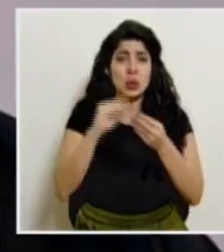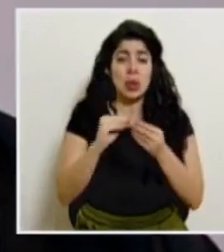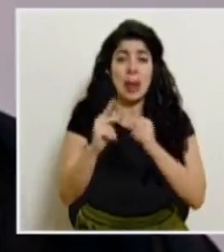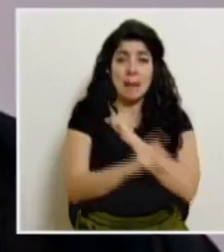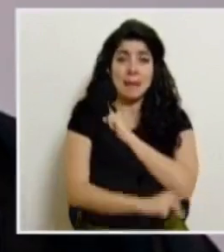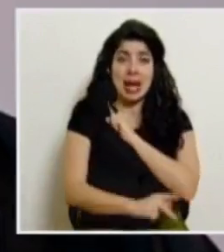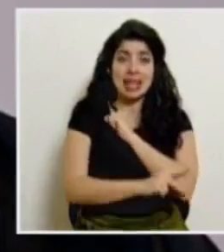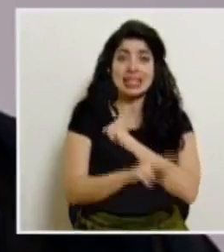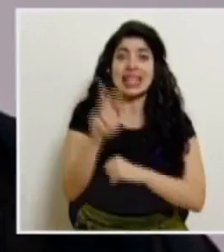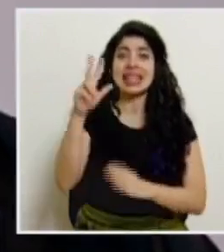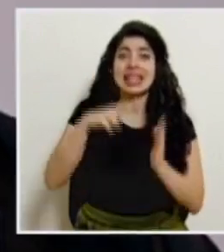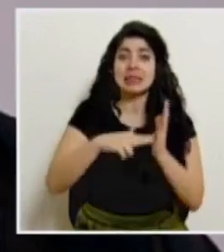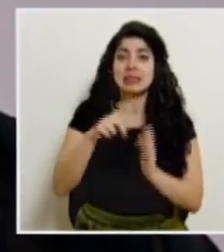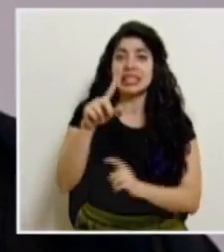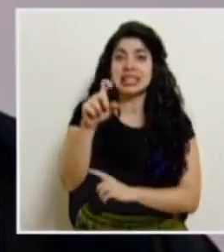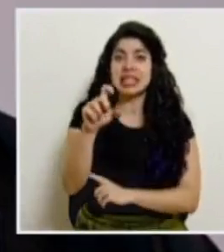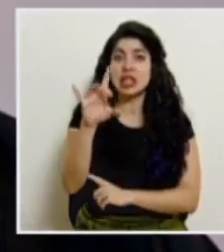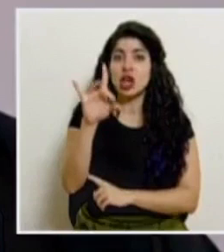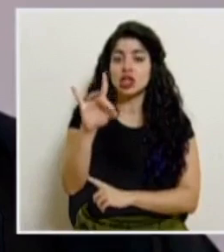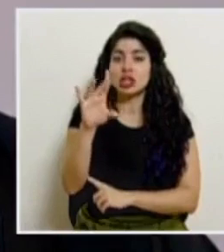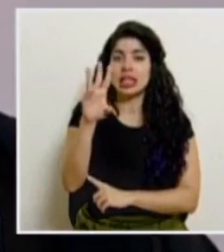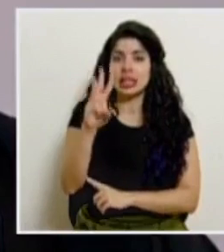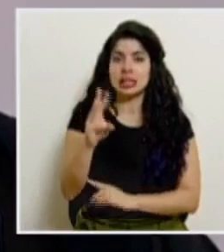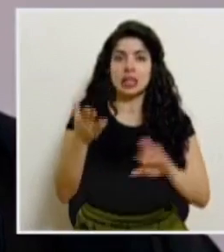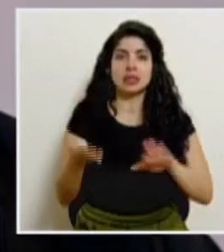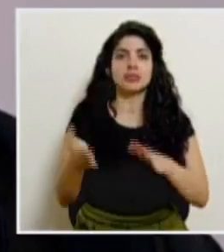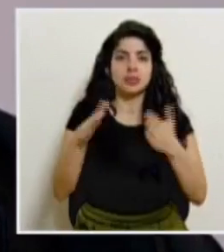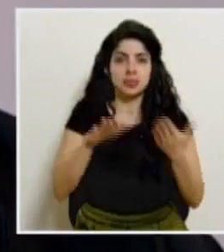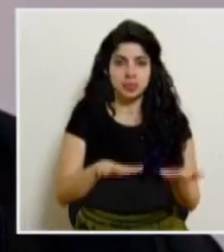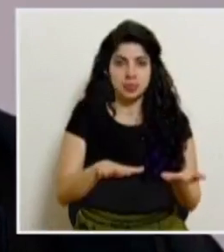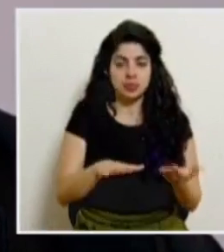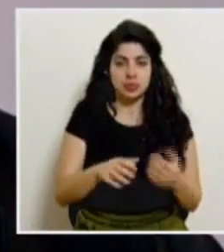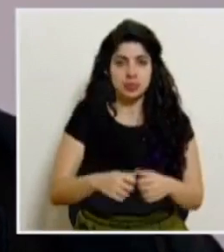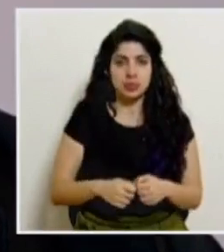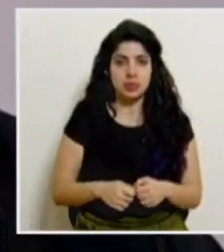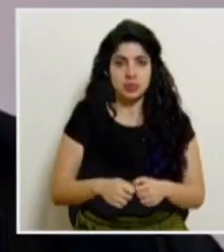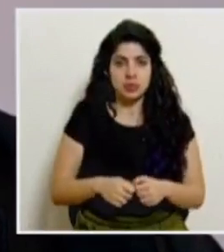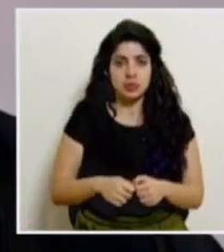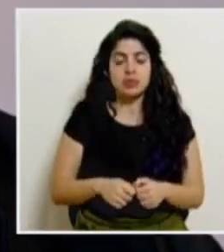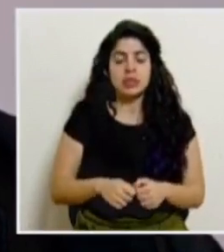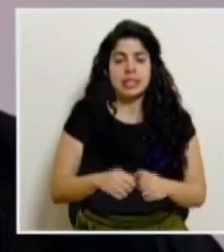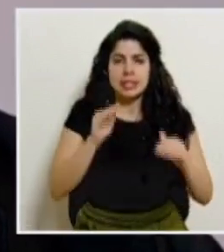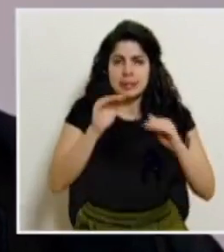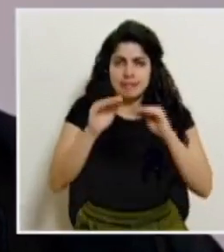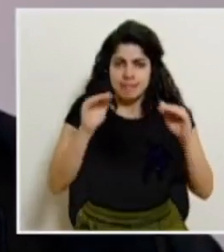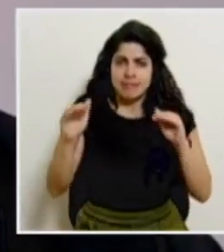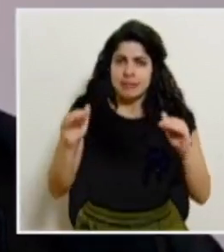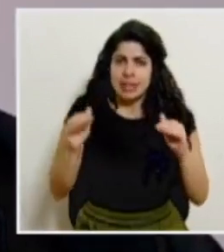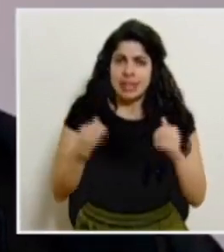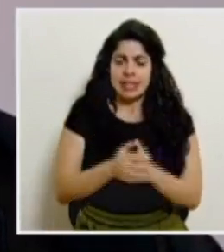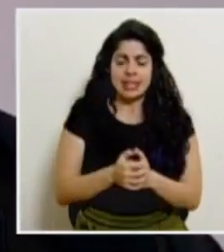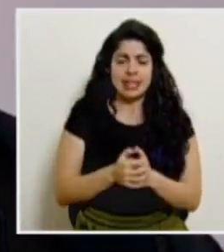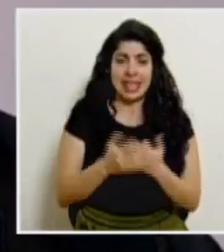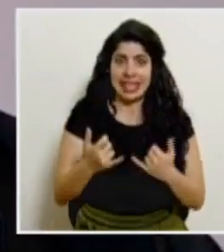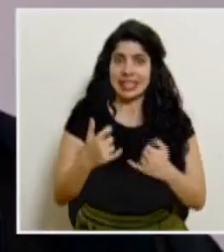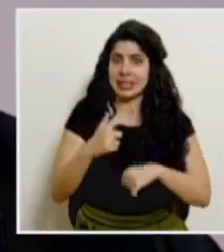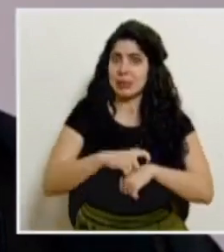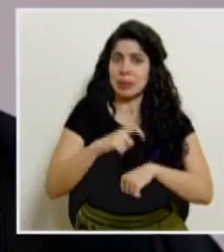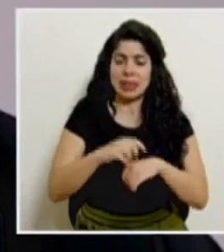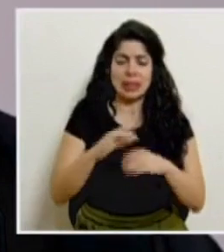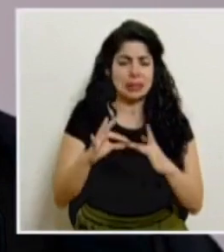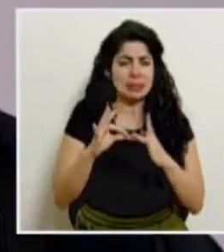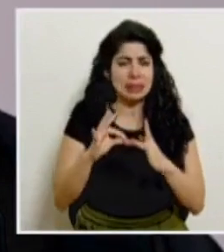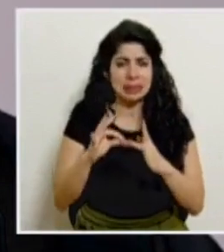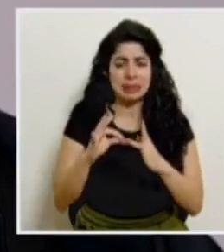país a 3186 decesos y un llamado no puede ser menor en este momento